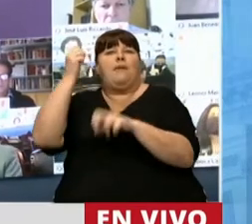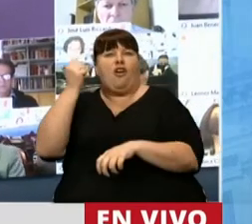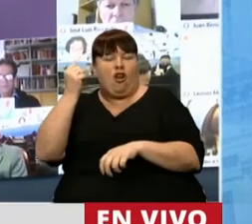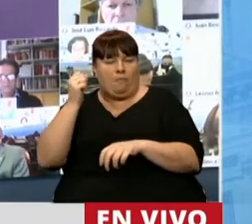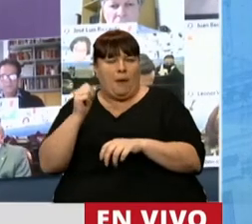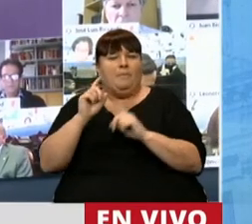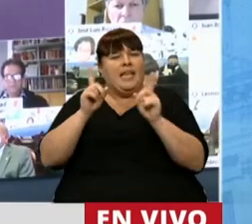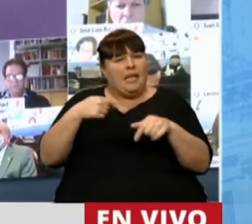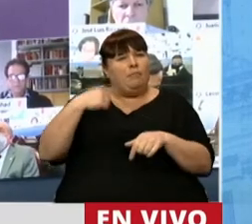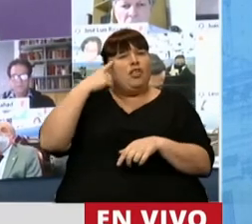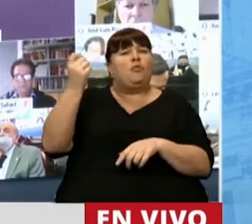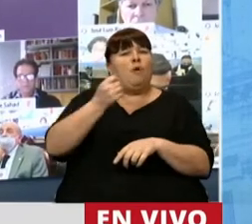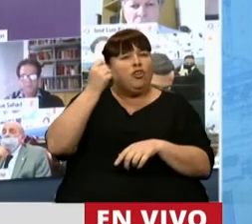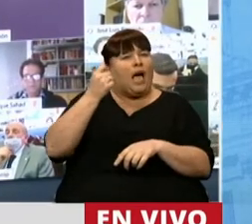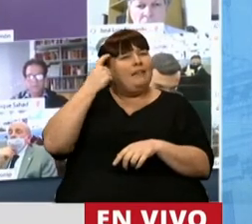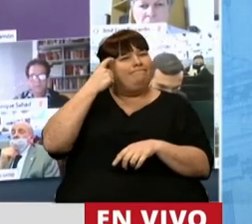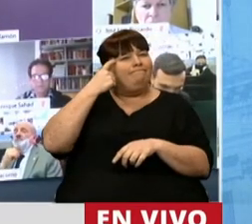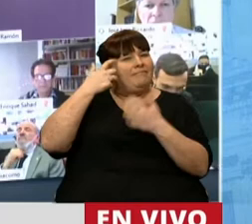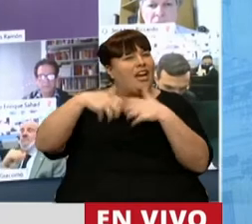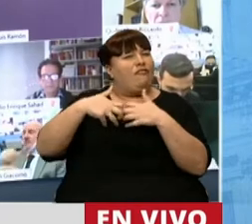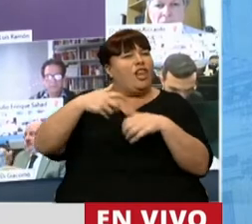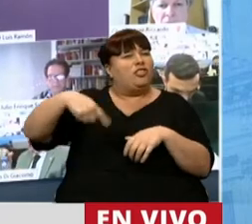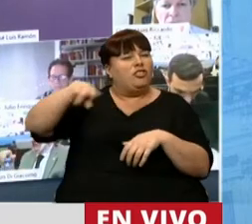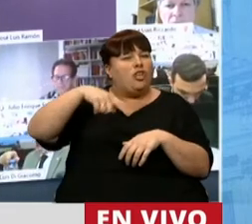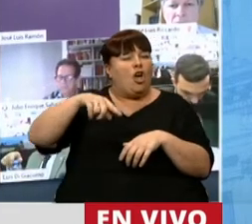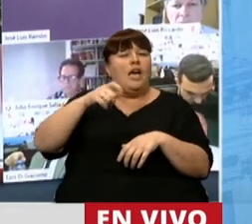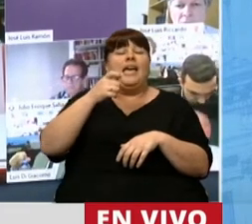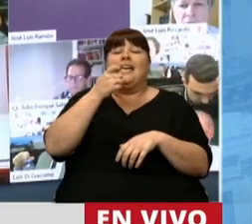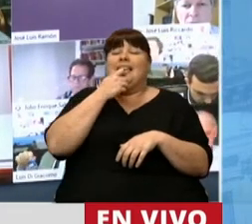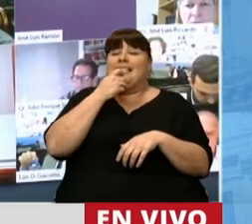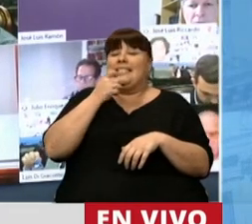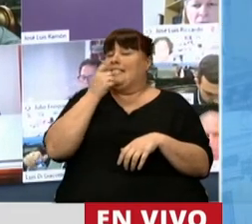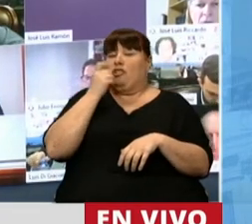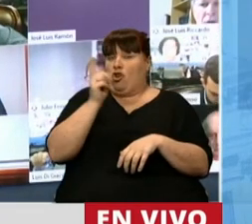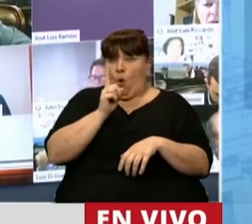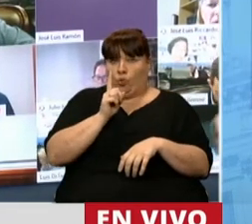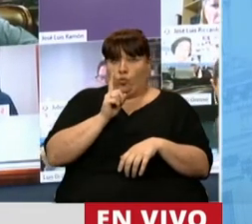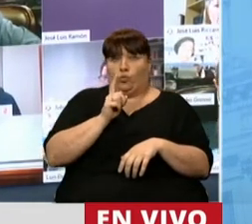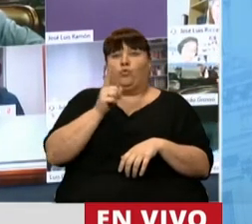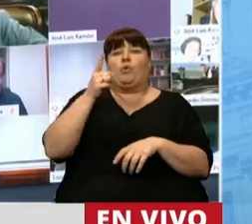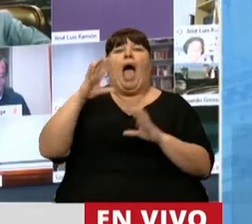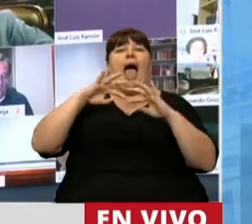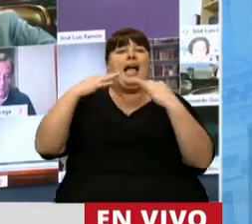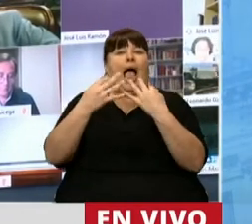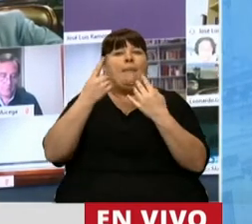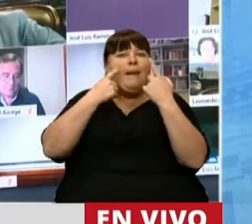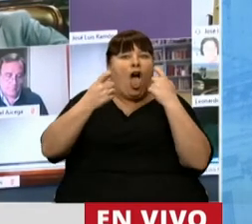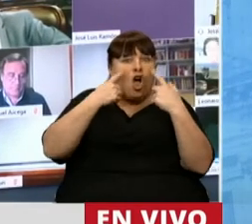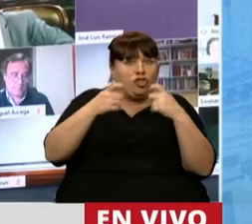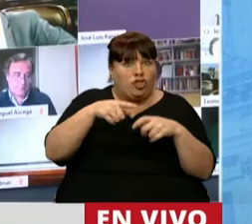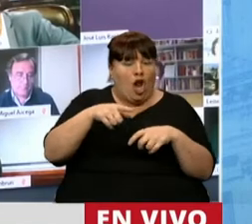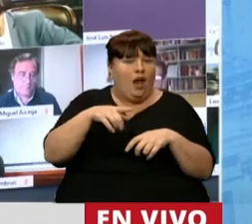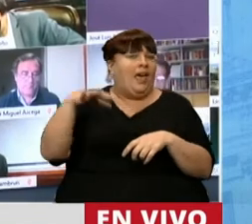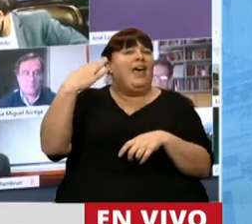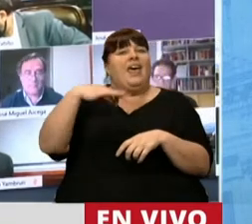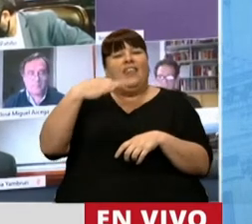También me parece que es importante que reflexionemos que si no nos gusta que haya una cámara revisora debiéramos